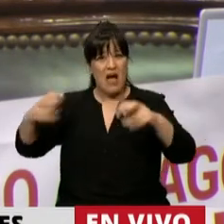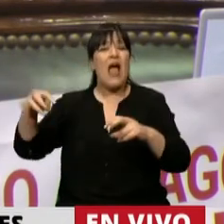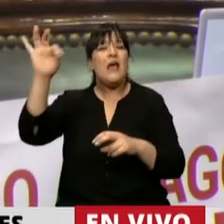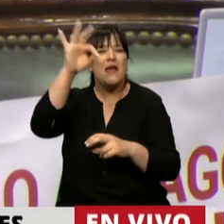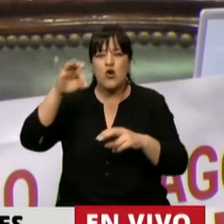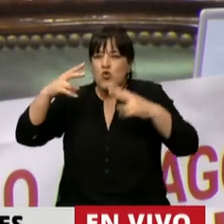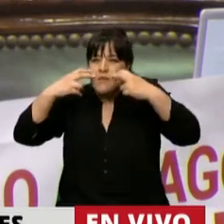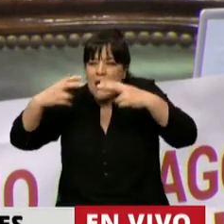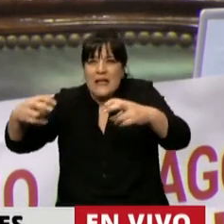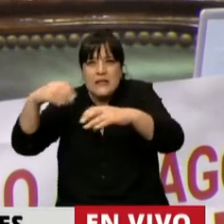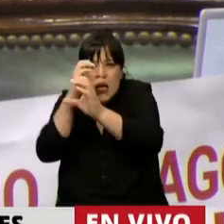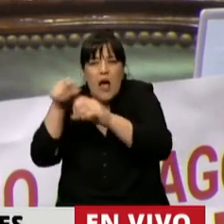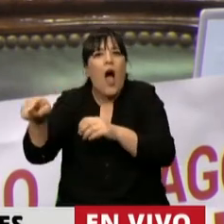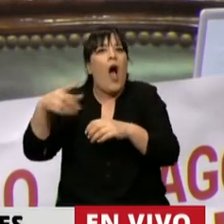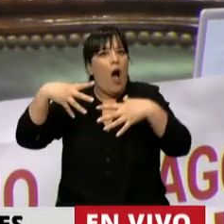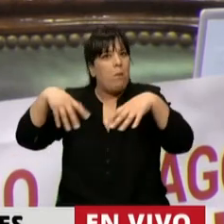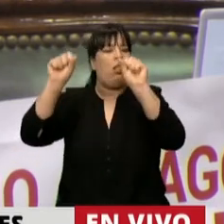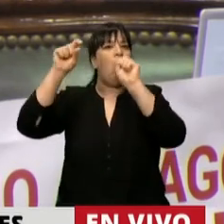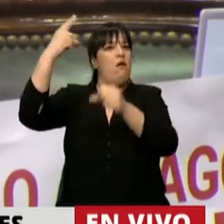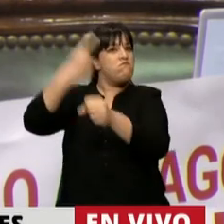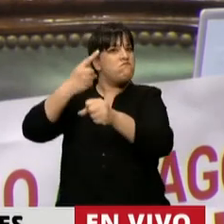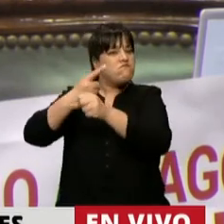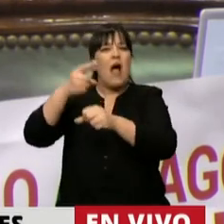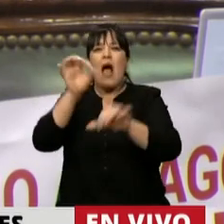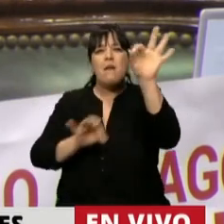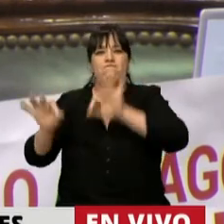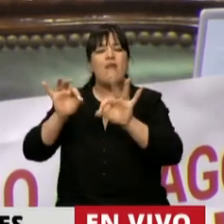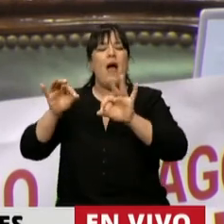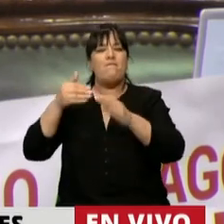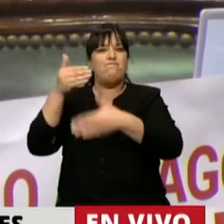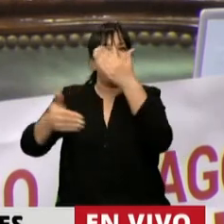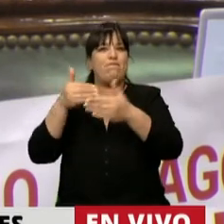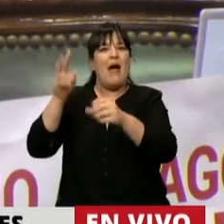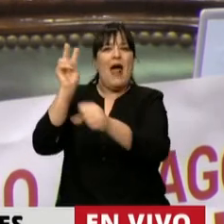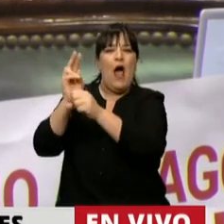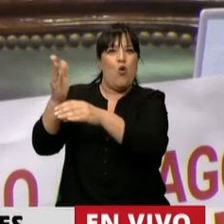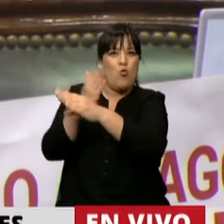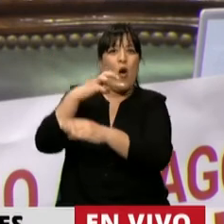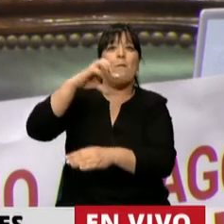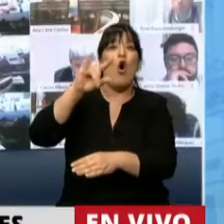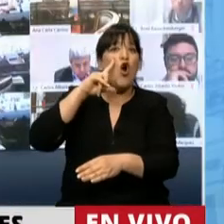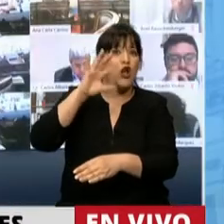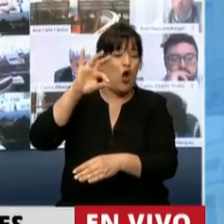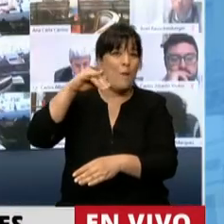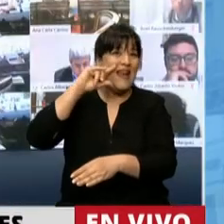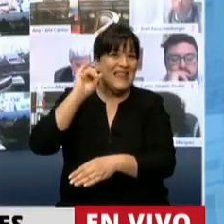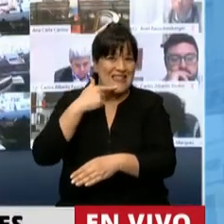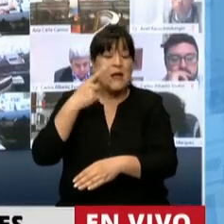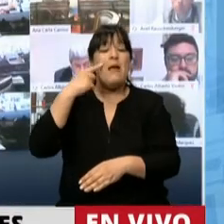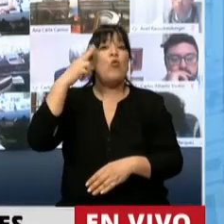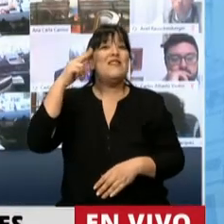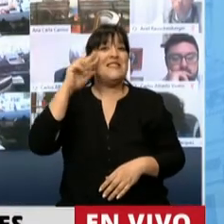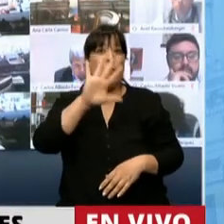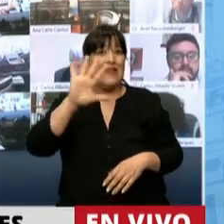estadounidense, fue pionero en el desarrollo de una estrategia preventiva frente a la polio, y en 1955